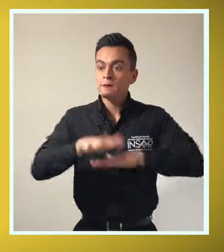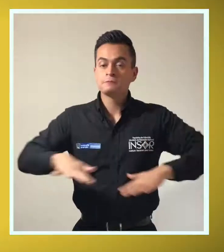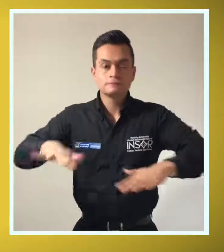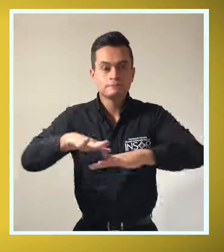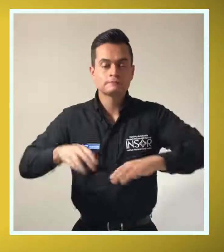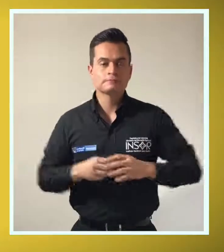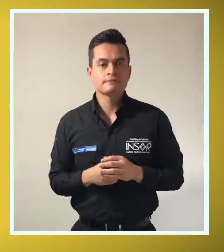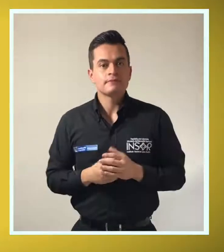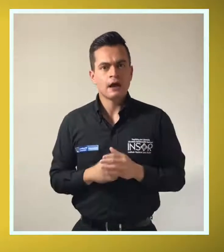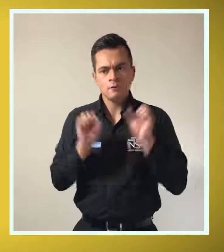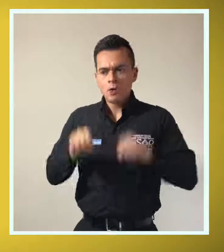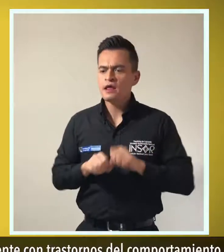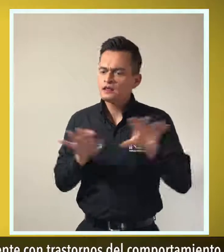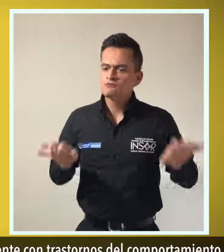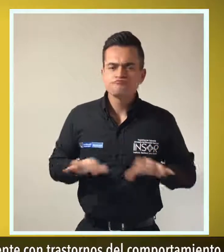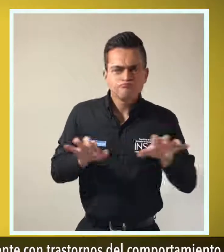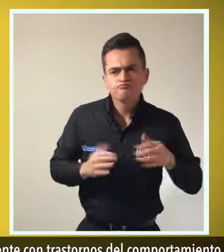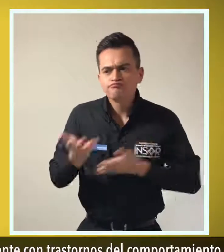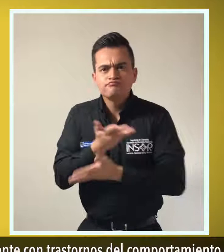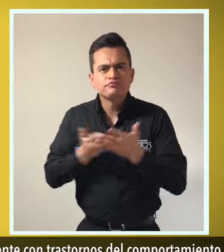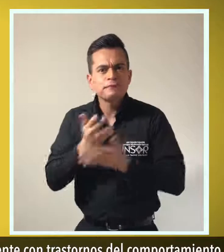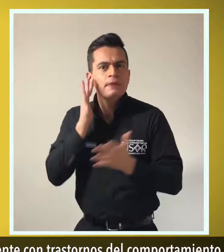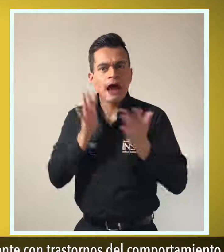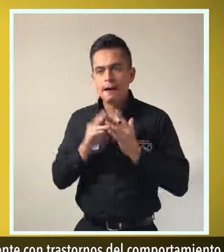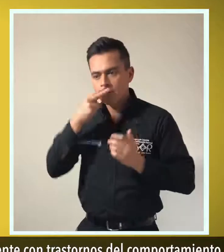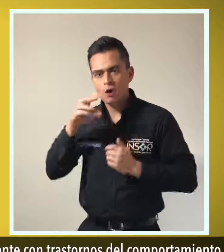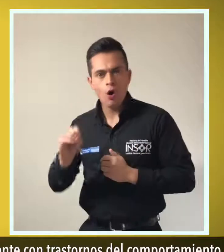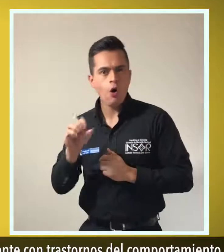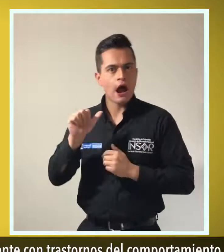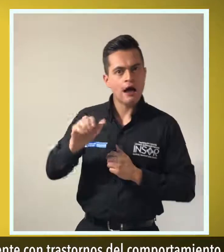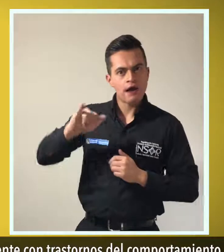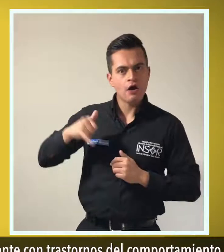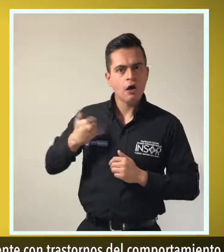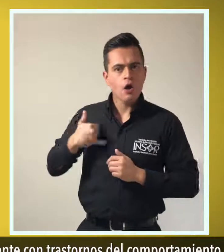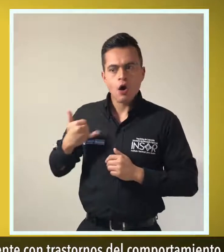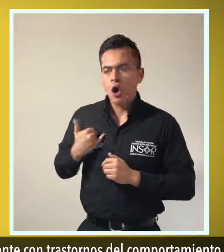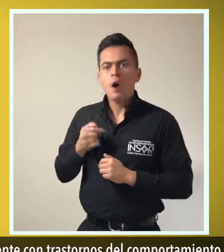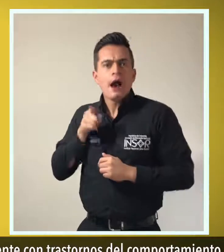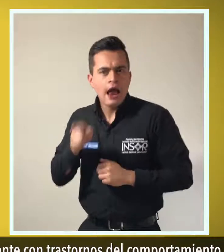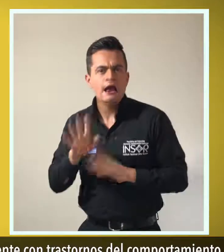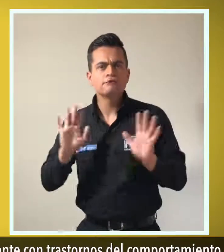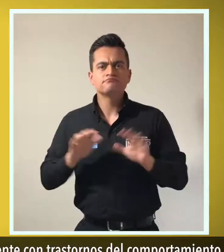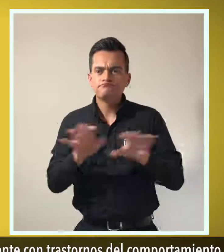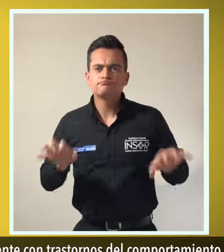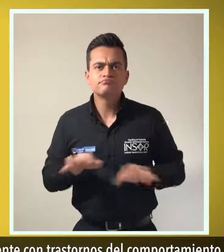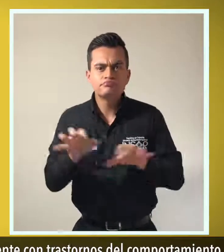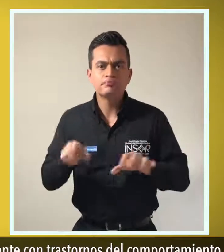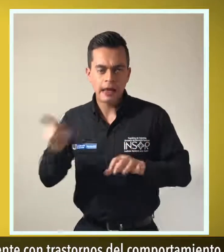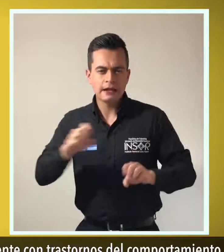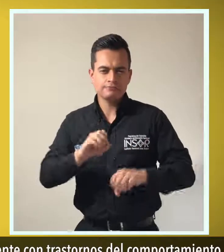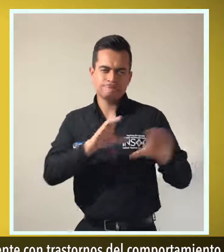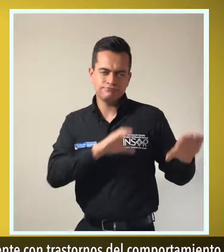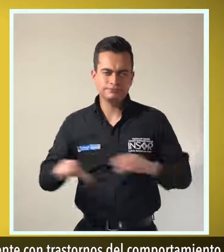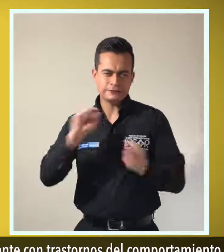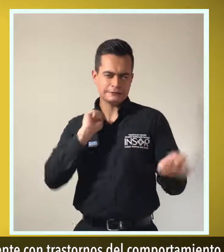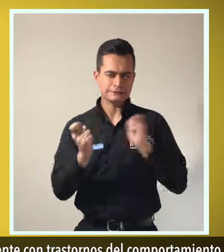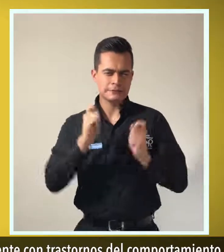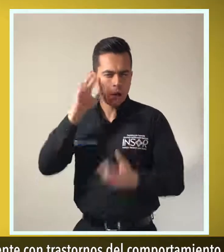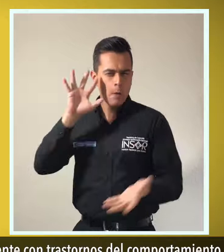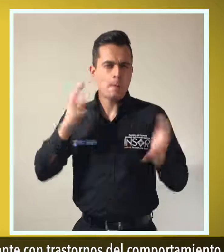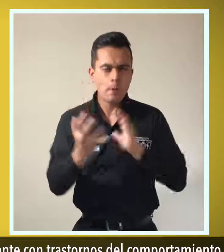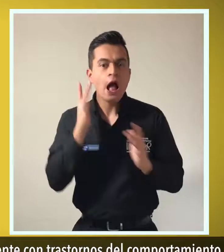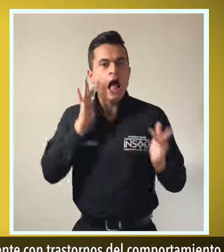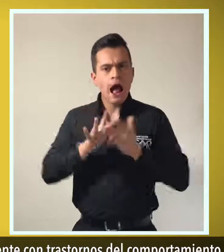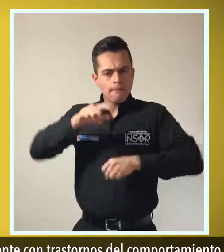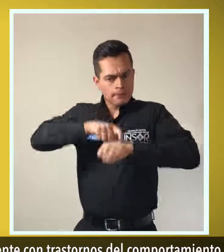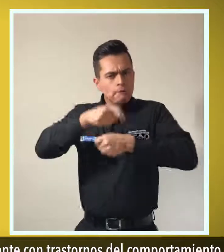Durante la salida, desarrolle acciones que el niño, niña o adolescente con trastornos del comportamiento pueda realizar y cumplir en